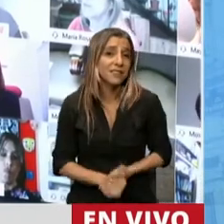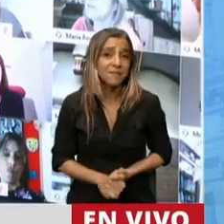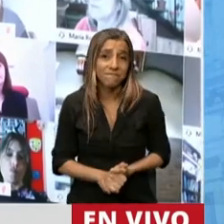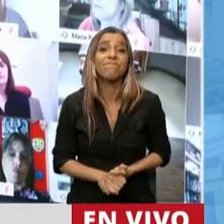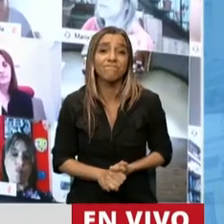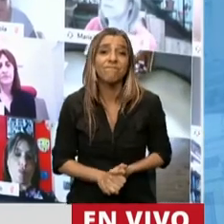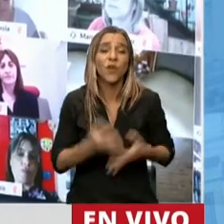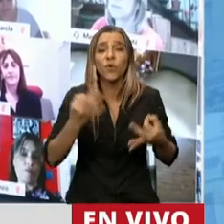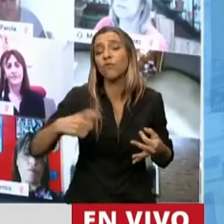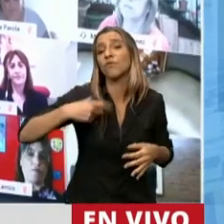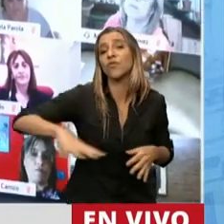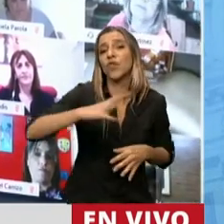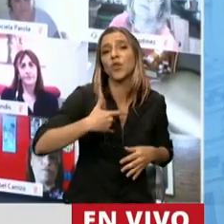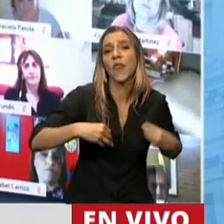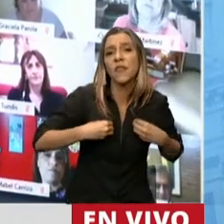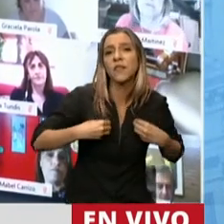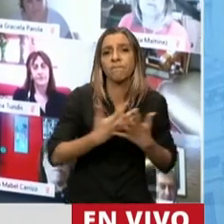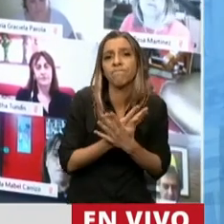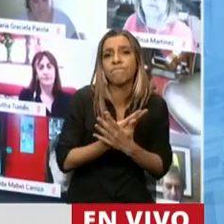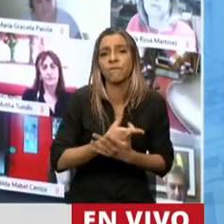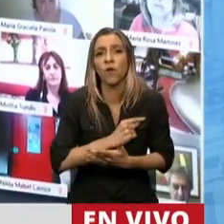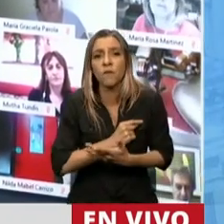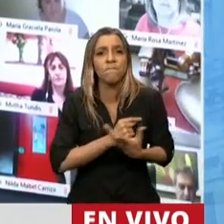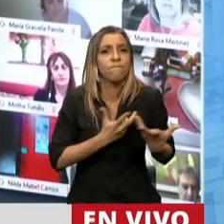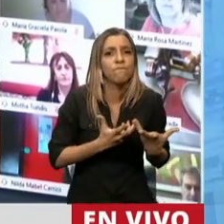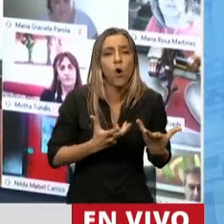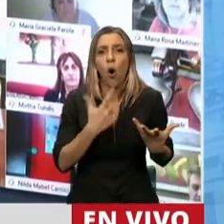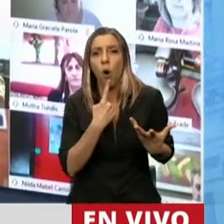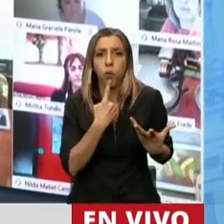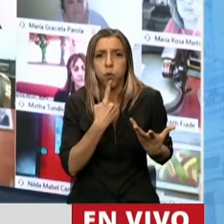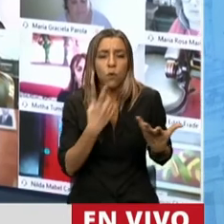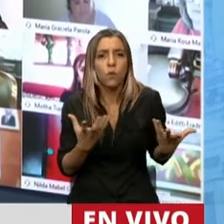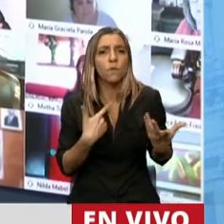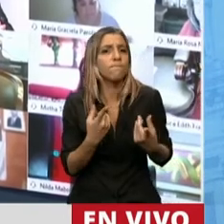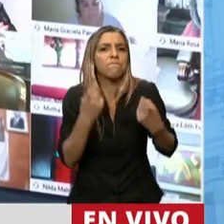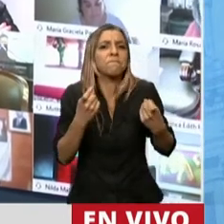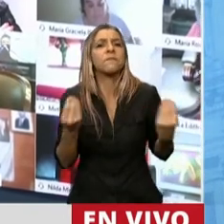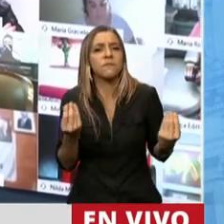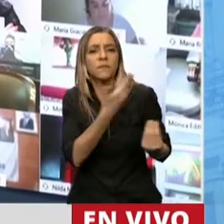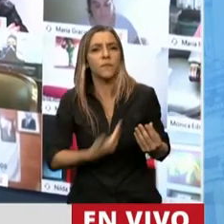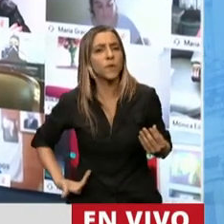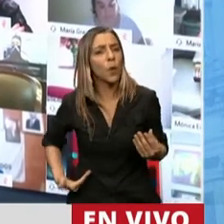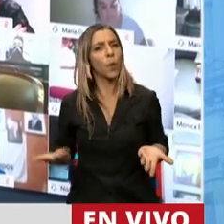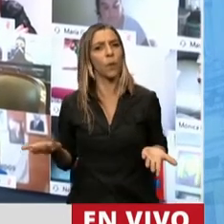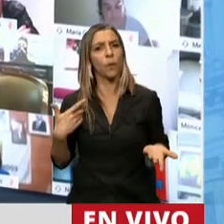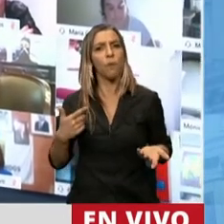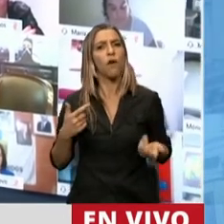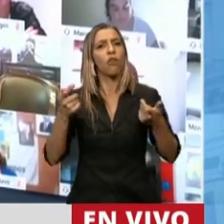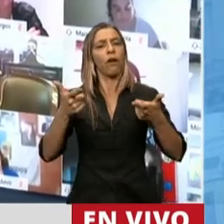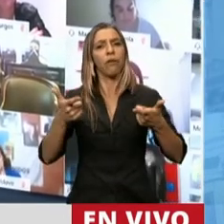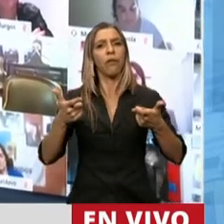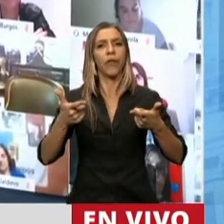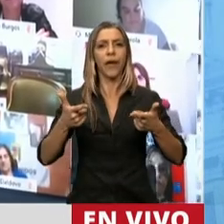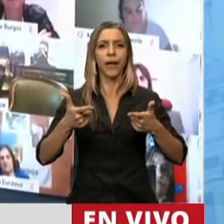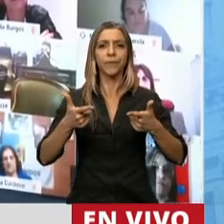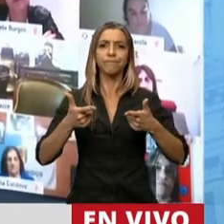angustia, de incertidumbre. Y que requiere de un gobierno y de una dirigencia política que dé respuestas lo más